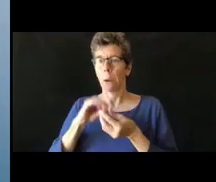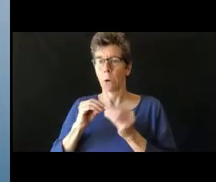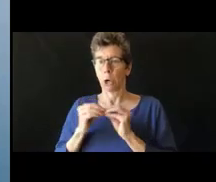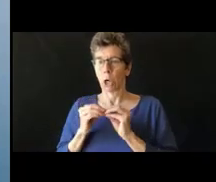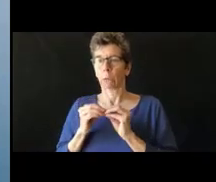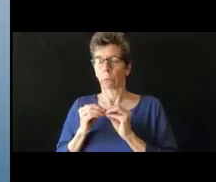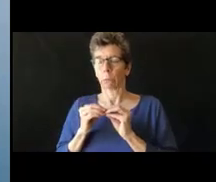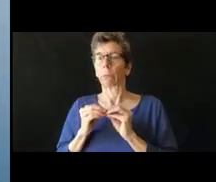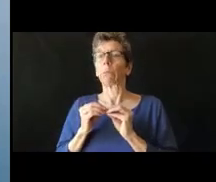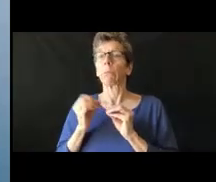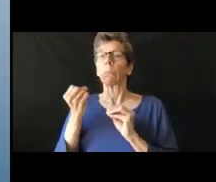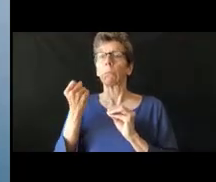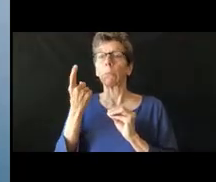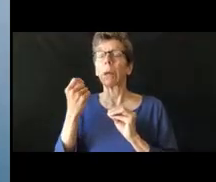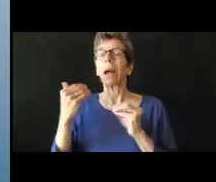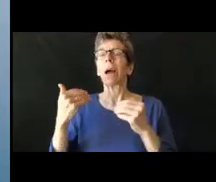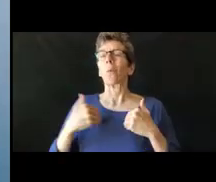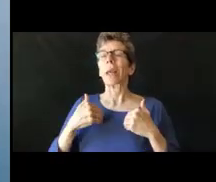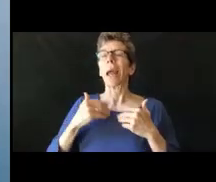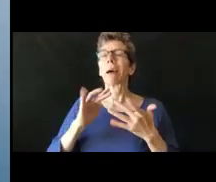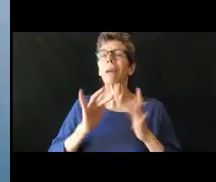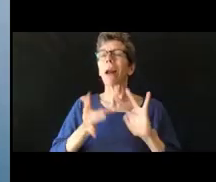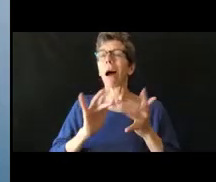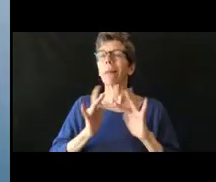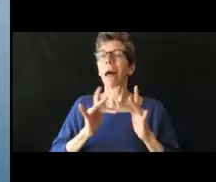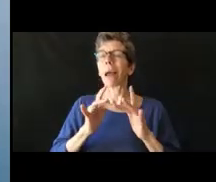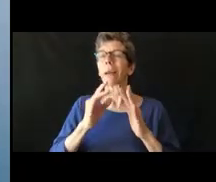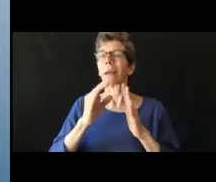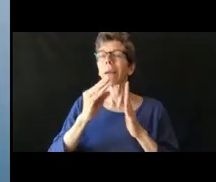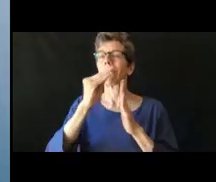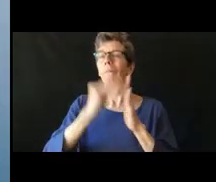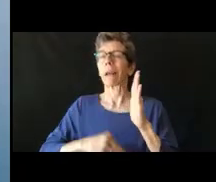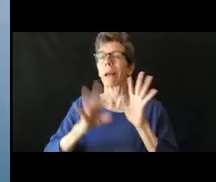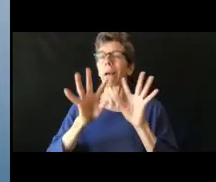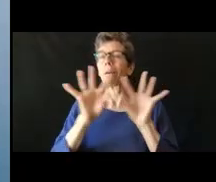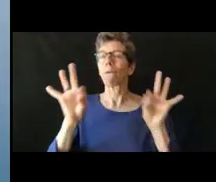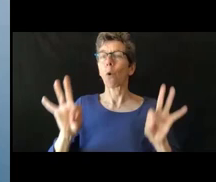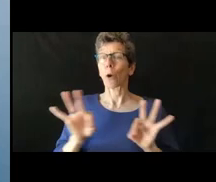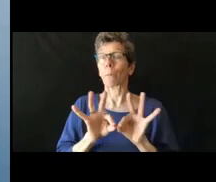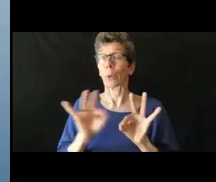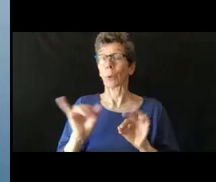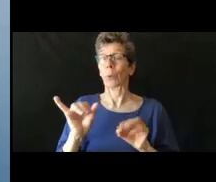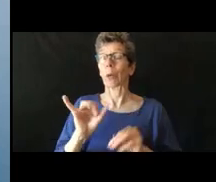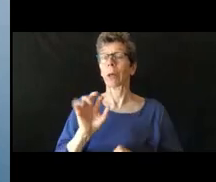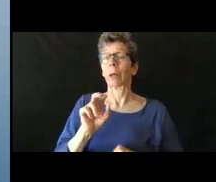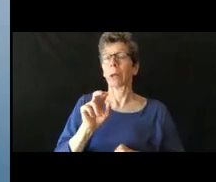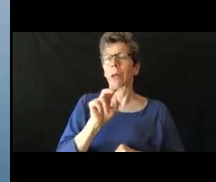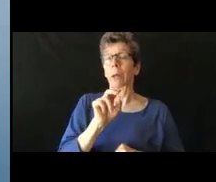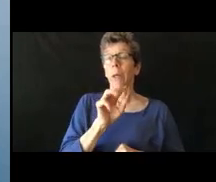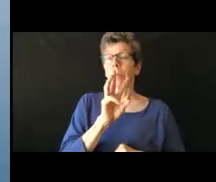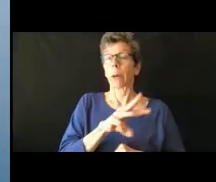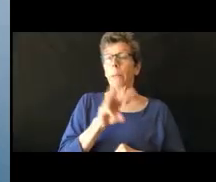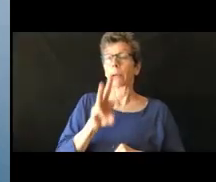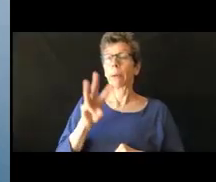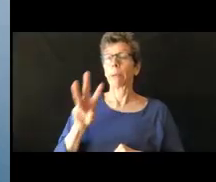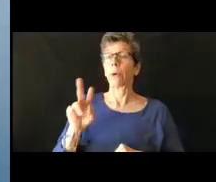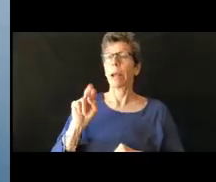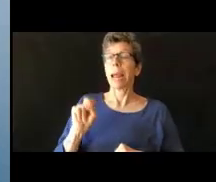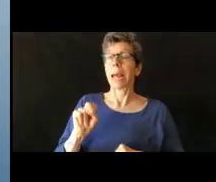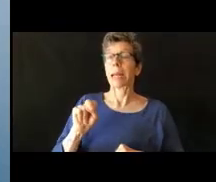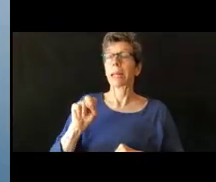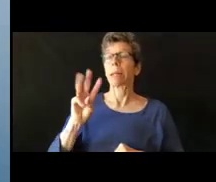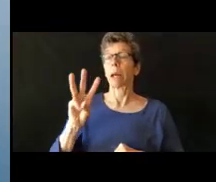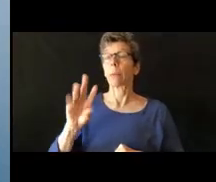el formulario de ingreso de NJP. Ahí está